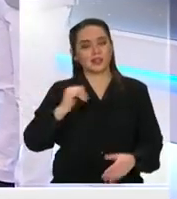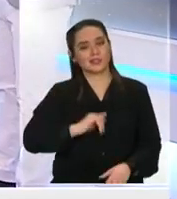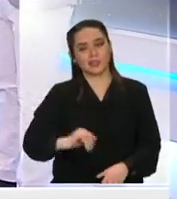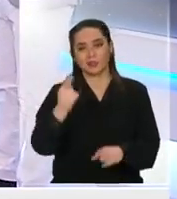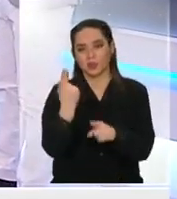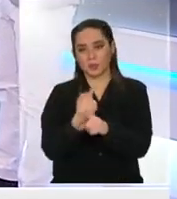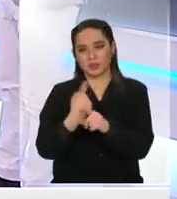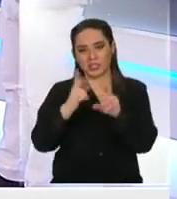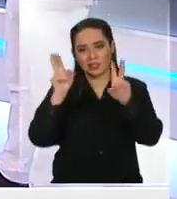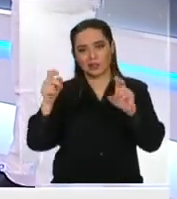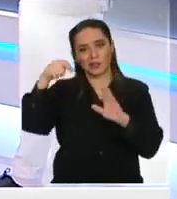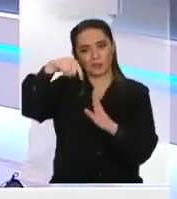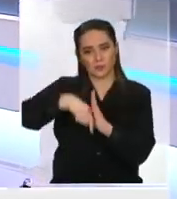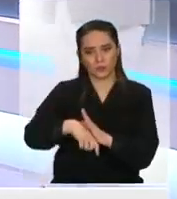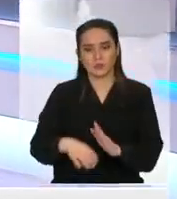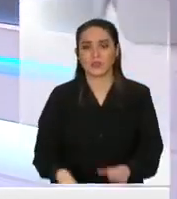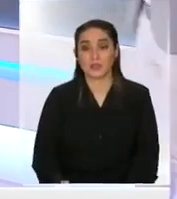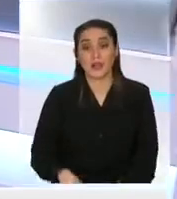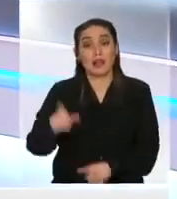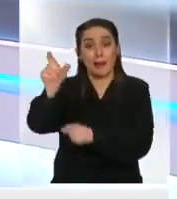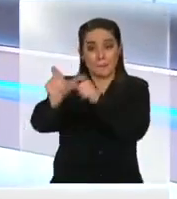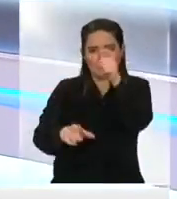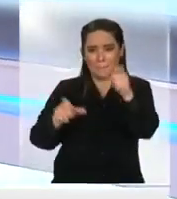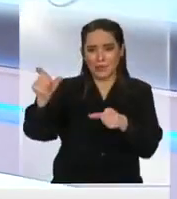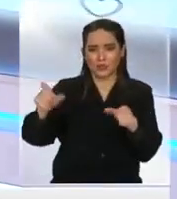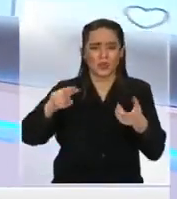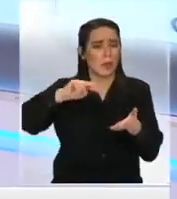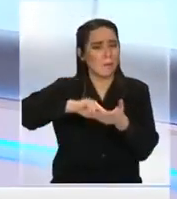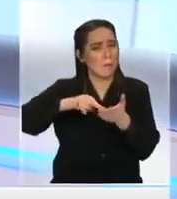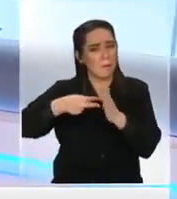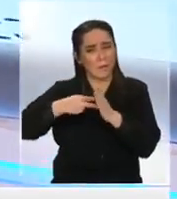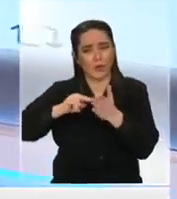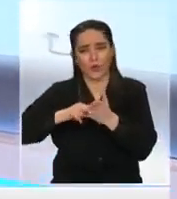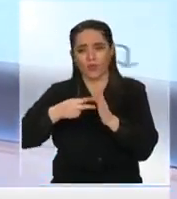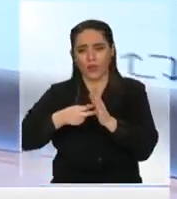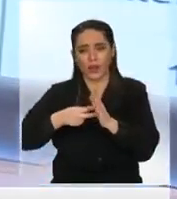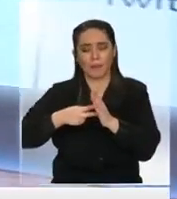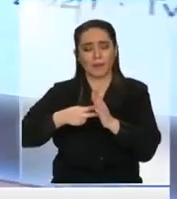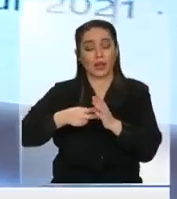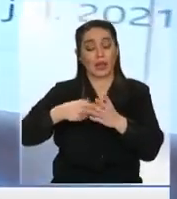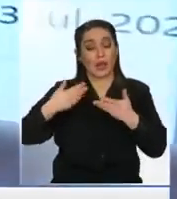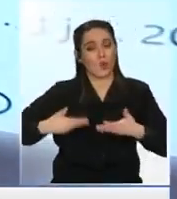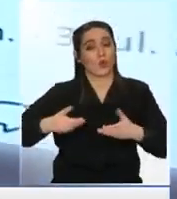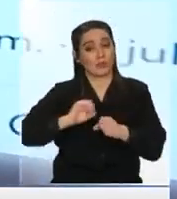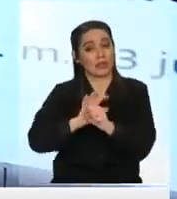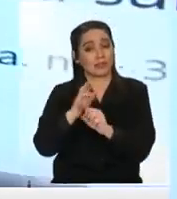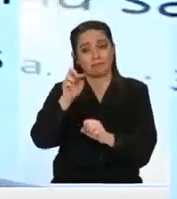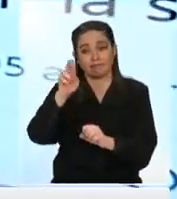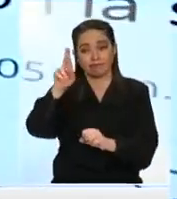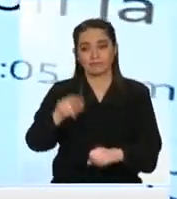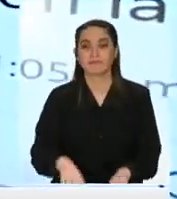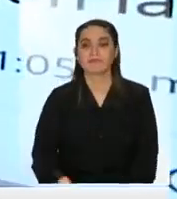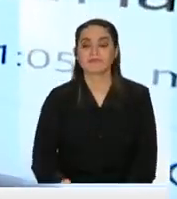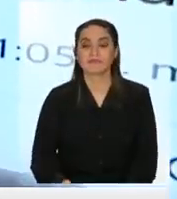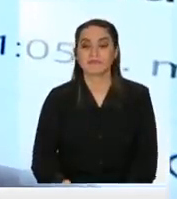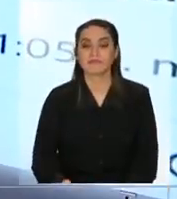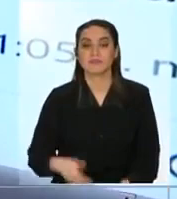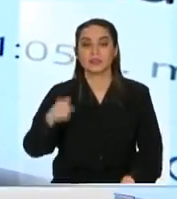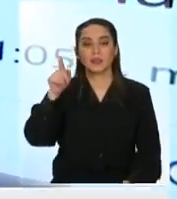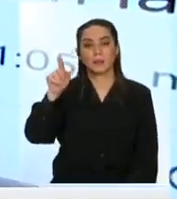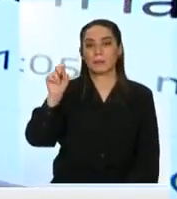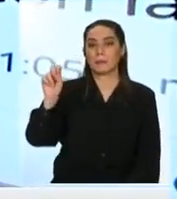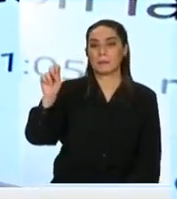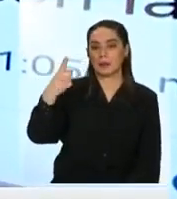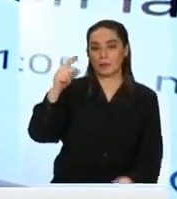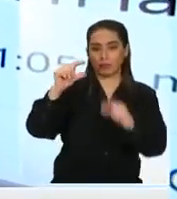mucho y en profundidad no sabe la cantidad de gente que está con problemas sobre todo con pandemia hoy día ¿qué van a hacer ustedes en lo concreto? lo primero es que hay que hacer